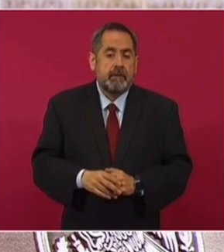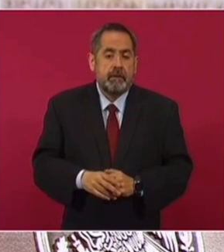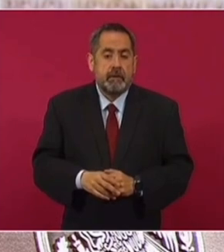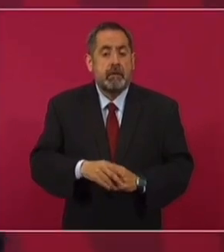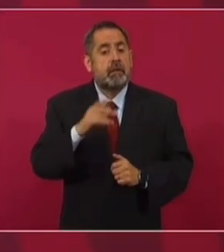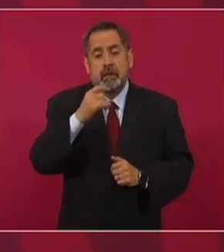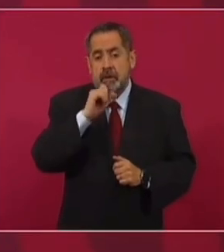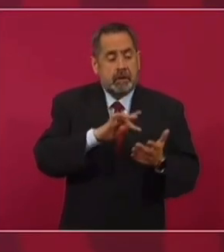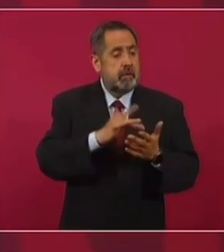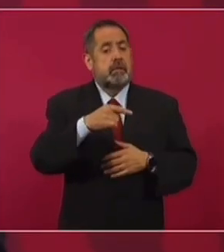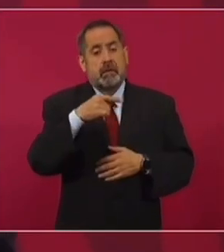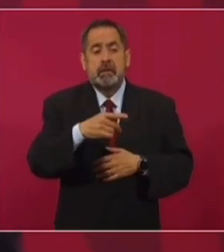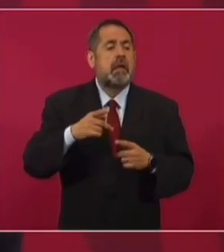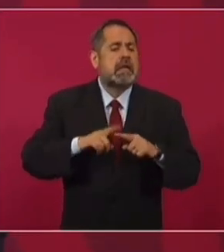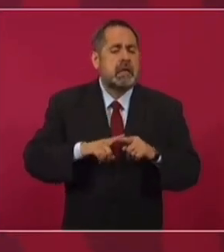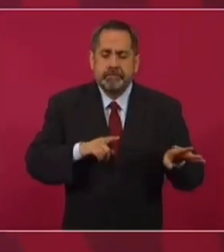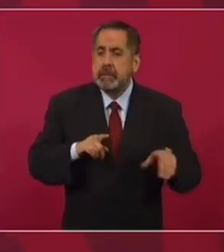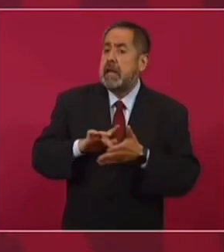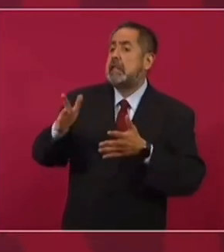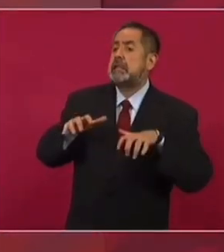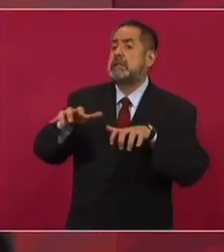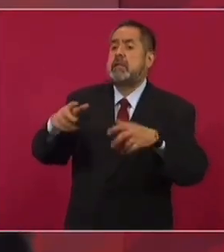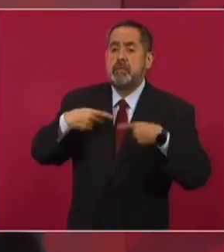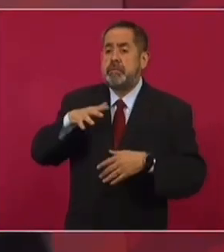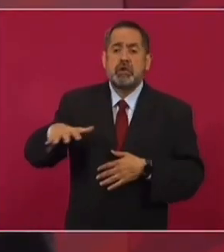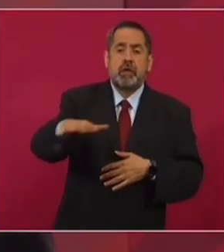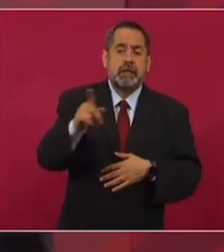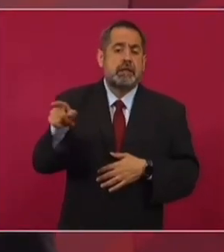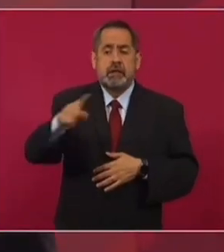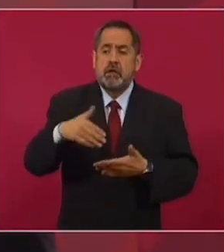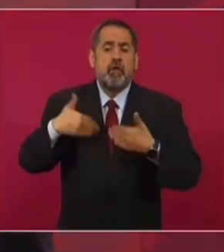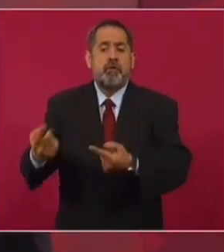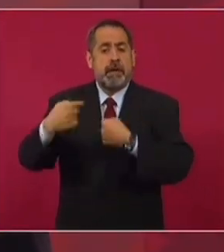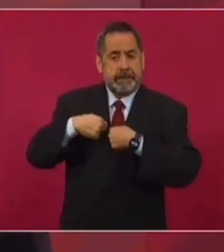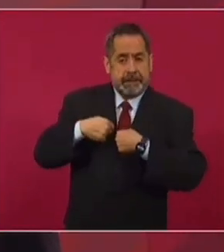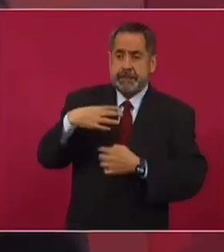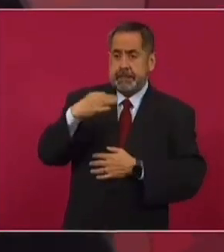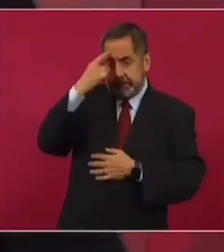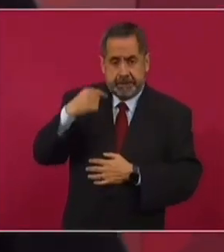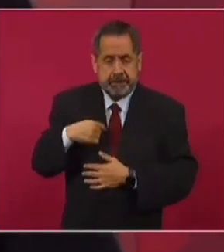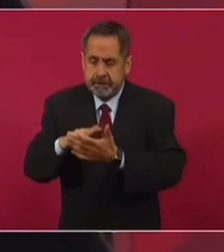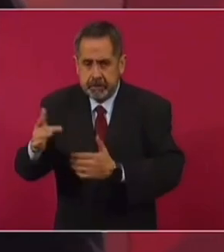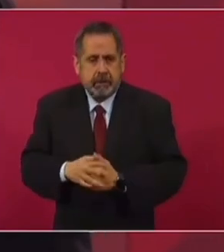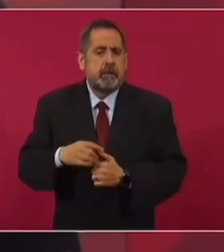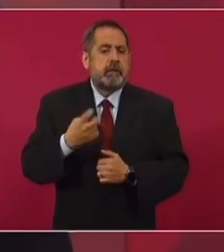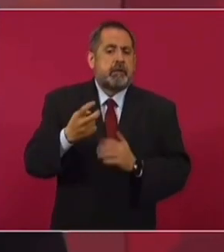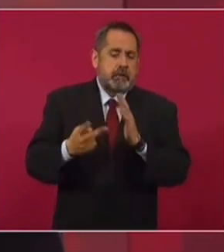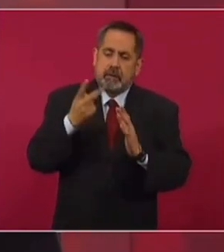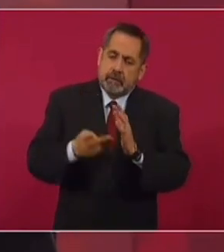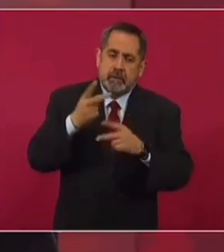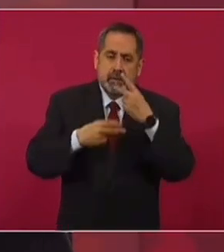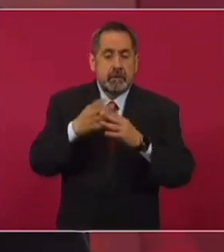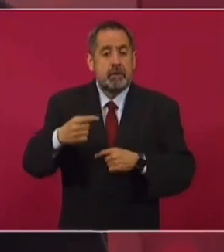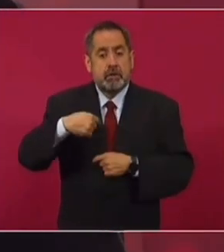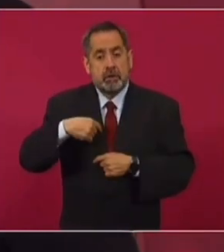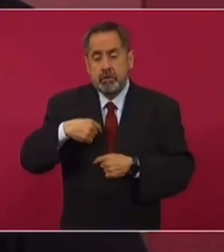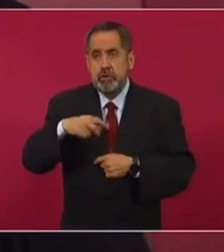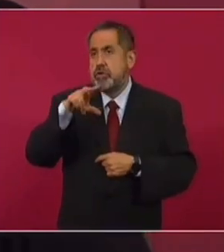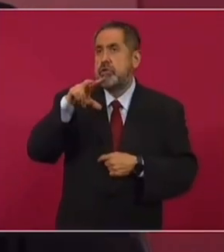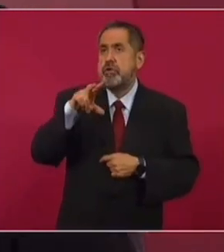Y le agradezco mucho al pueblo por su confianza. Y por eso, repito y repito, no voy